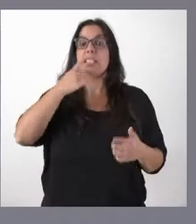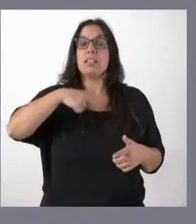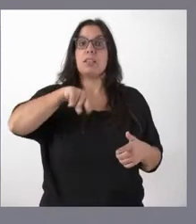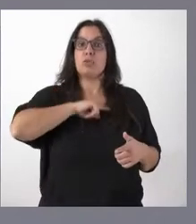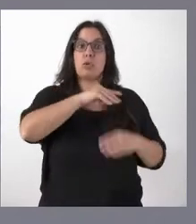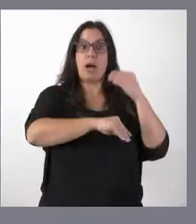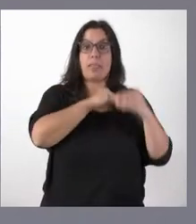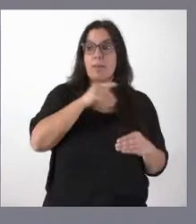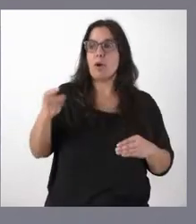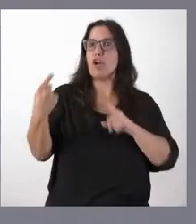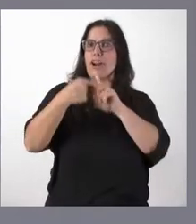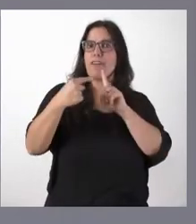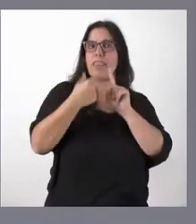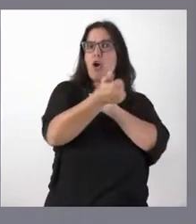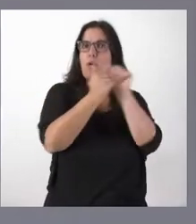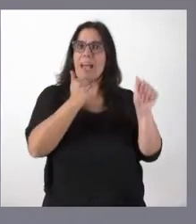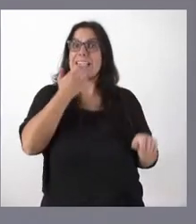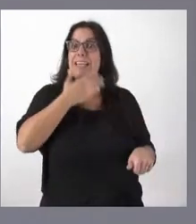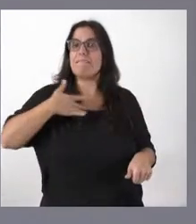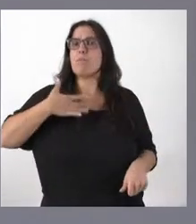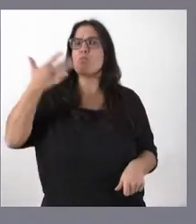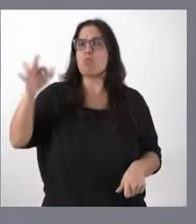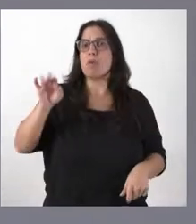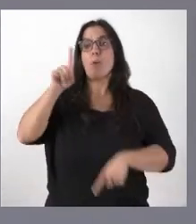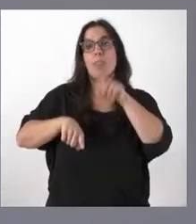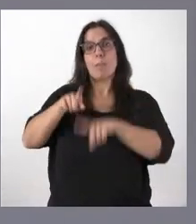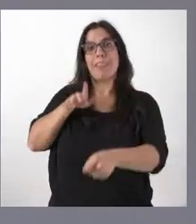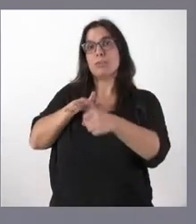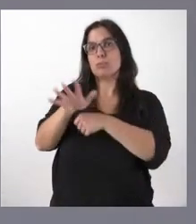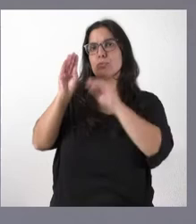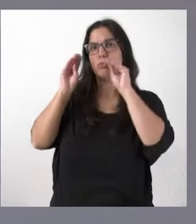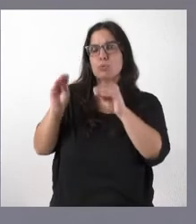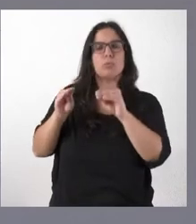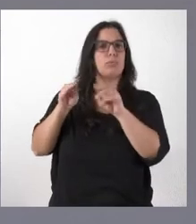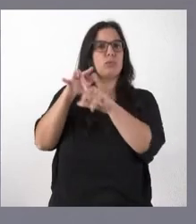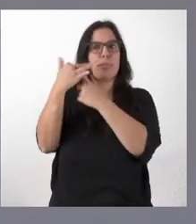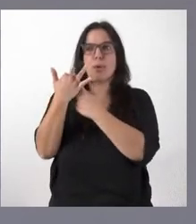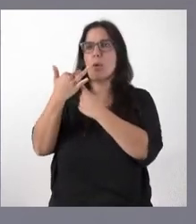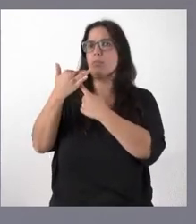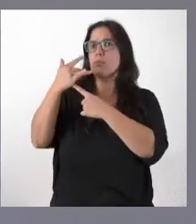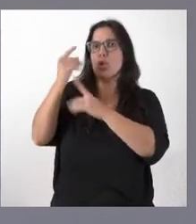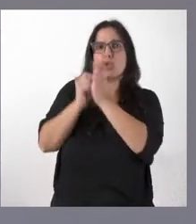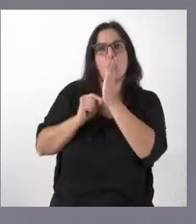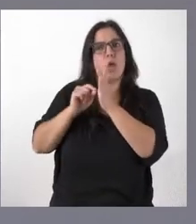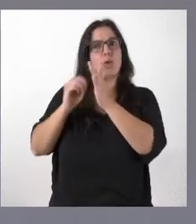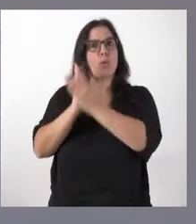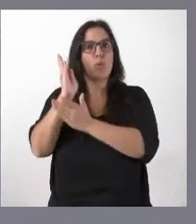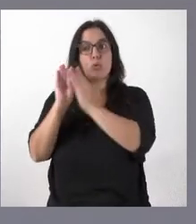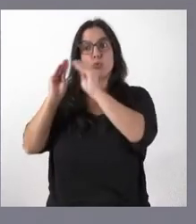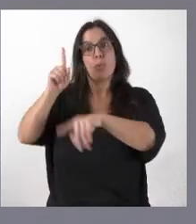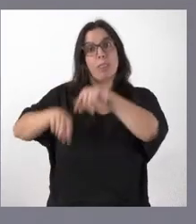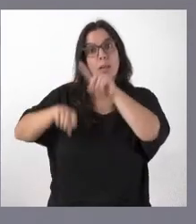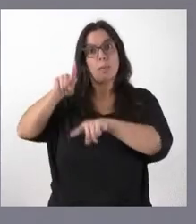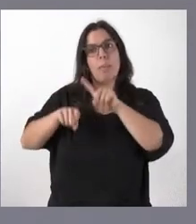Administración Autonomica, pero que ellos puedan decidir en el ámbito de sus circunstancias, de sus condiciones y también de su propia actividad productiva el ir